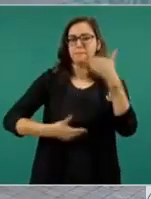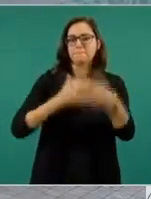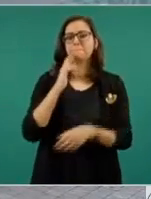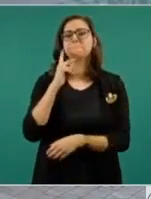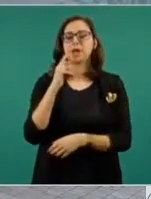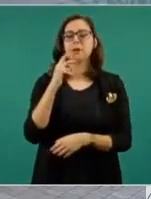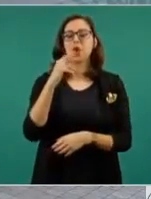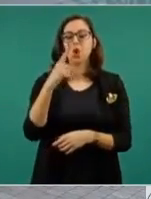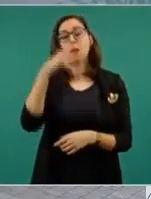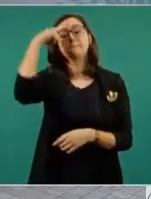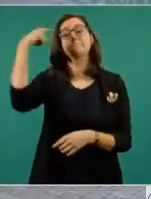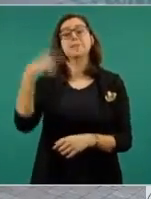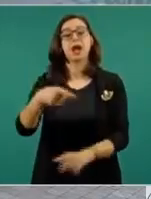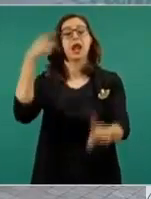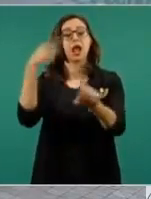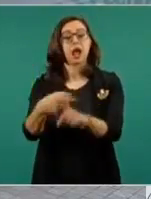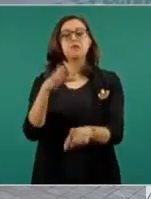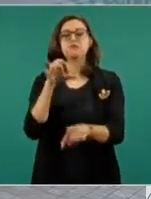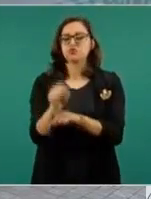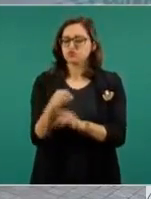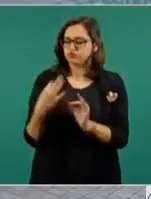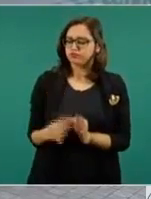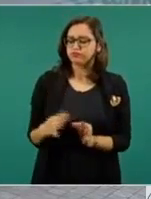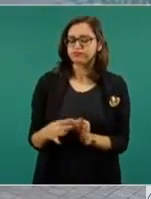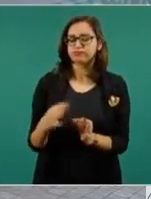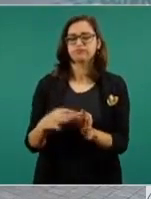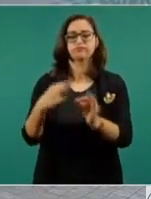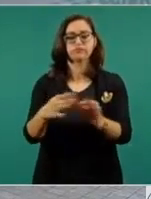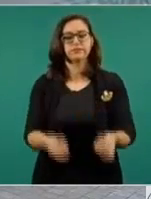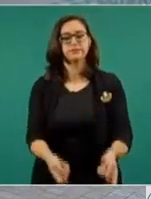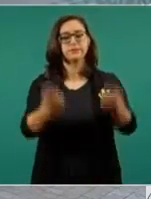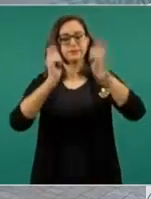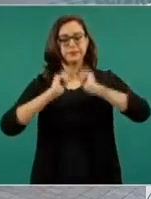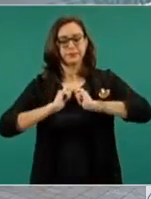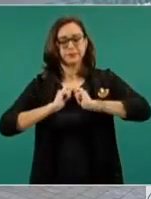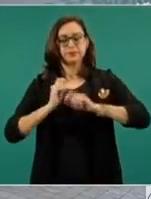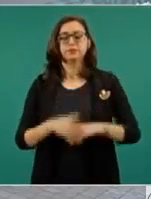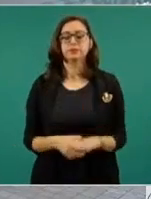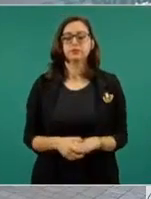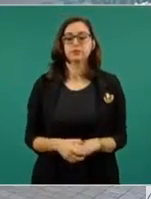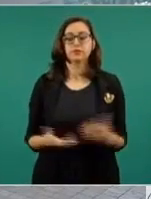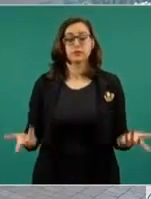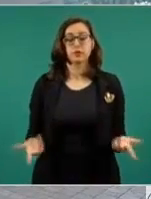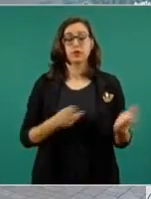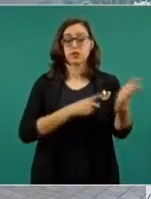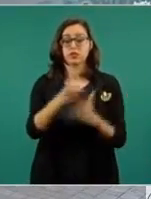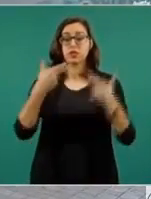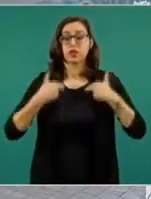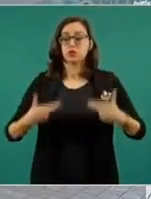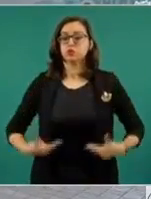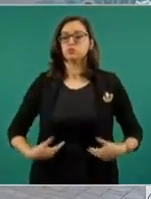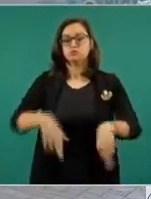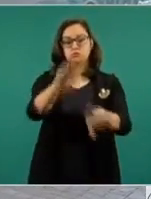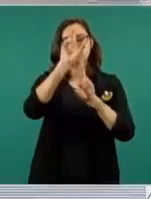cumplir de manera eficaz las misiones y tareas que tenemos asignadas, siempre con respeto a los derechos humanos